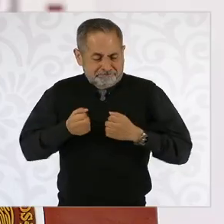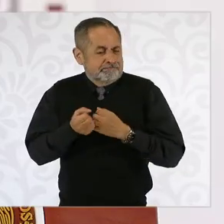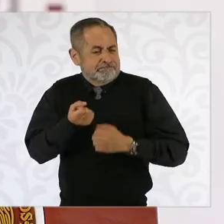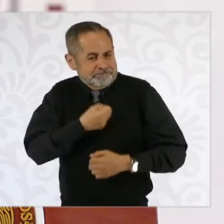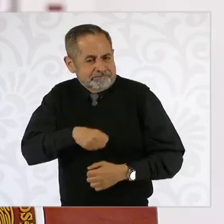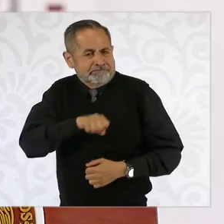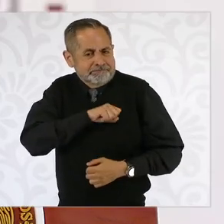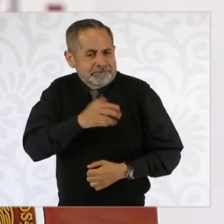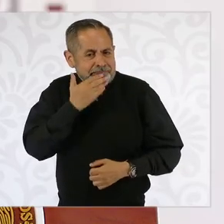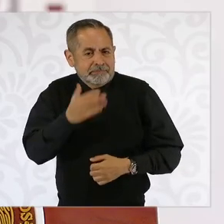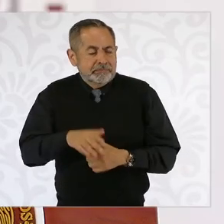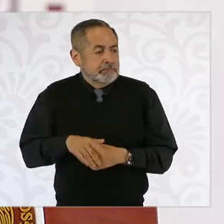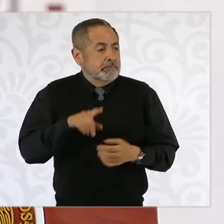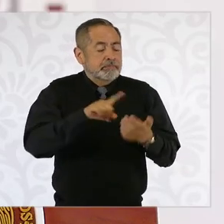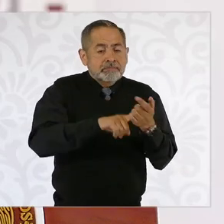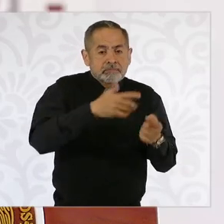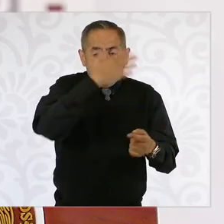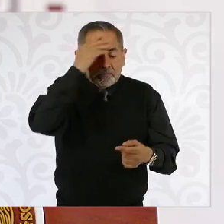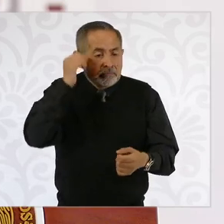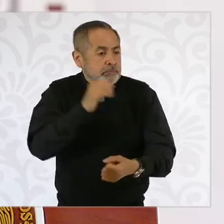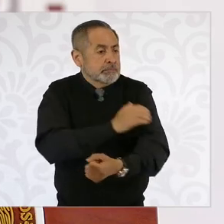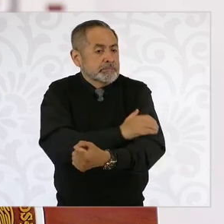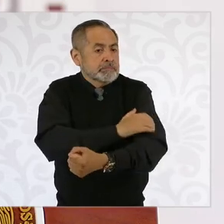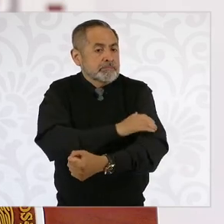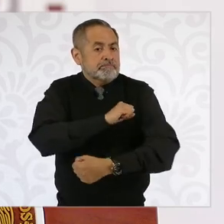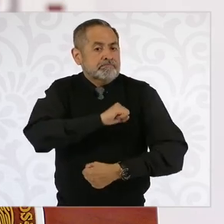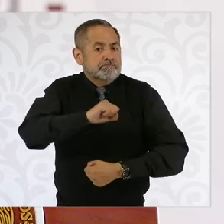y no saben que tienen presión alta.